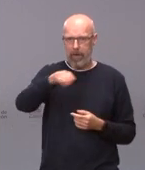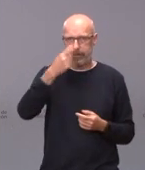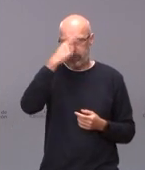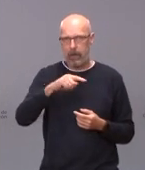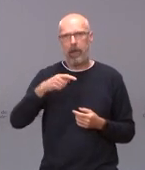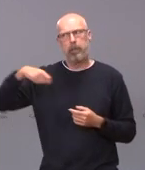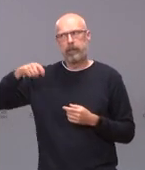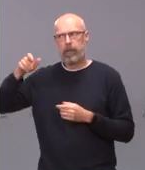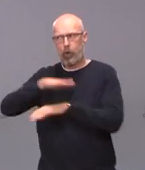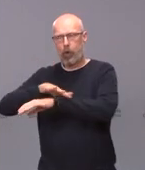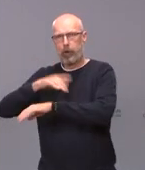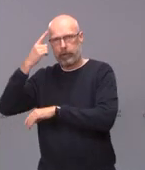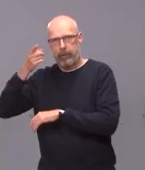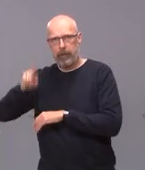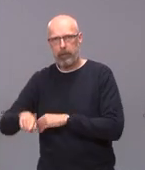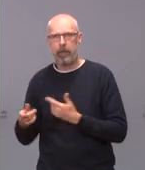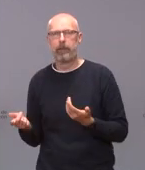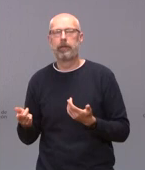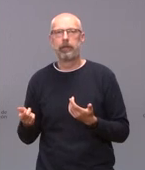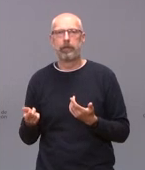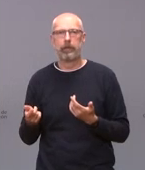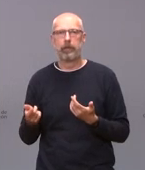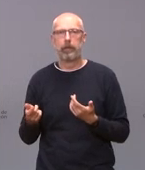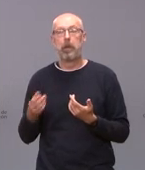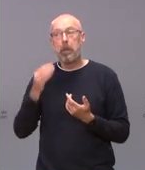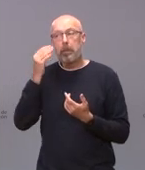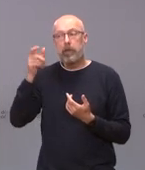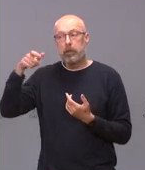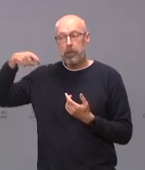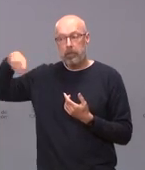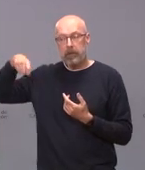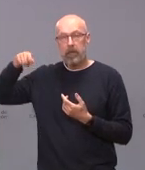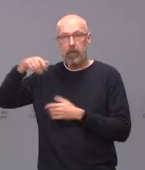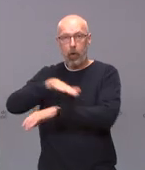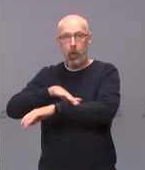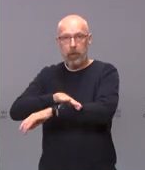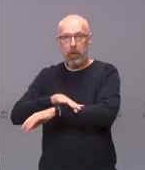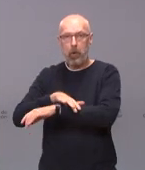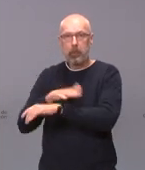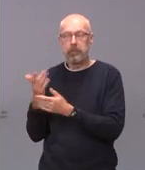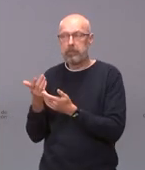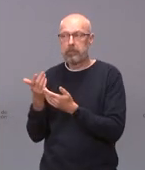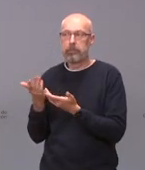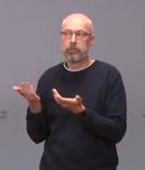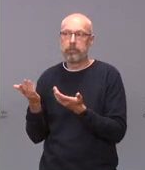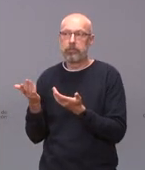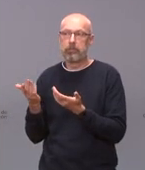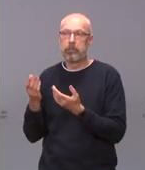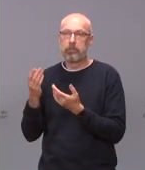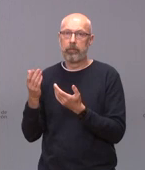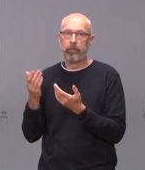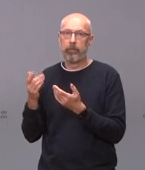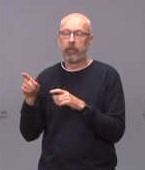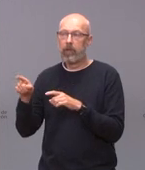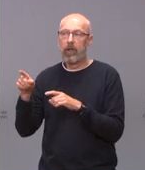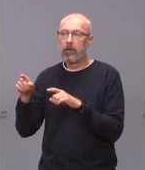sabe pero también creo que el presidente del gobierno pone otras consideraciones por delante de lo que es la lucha